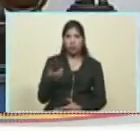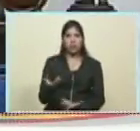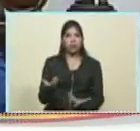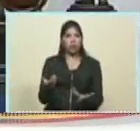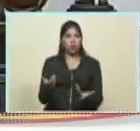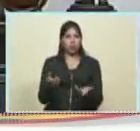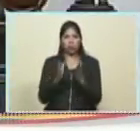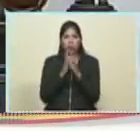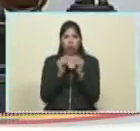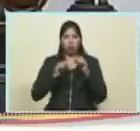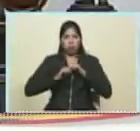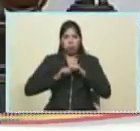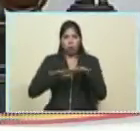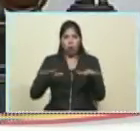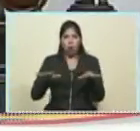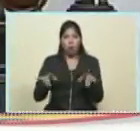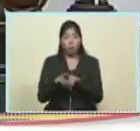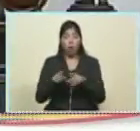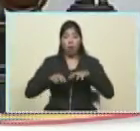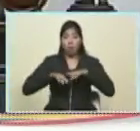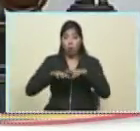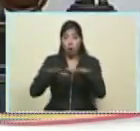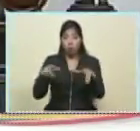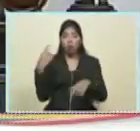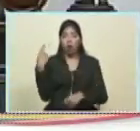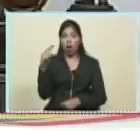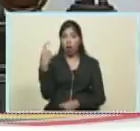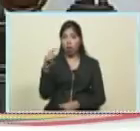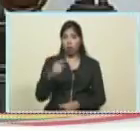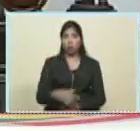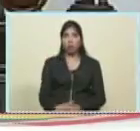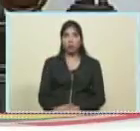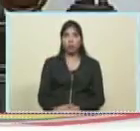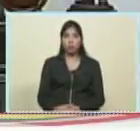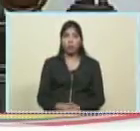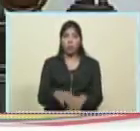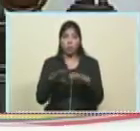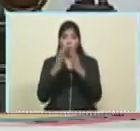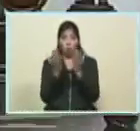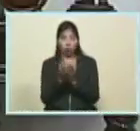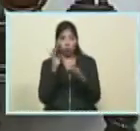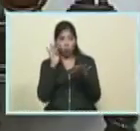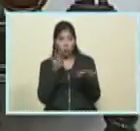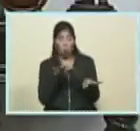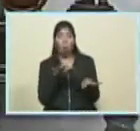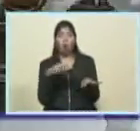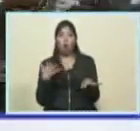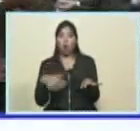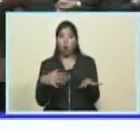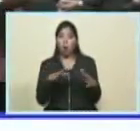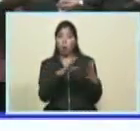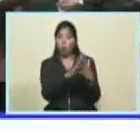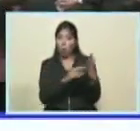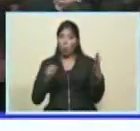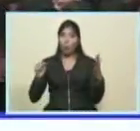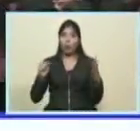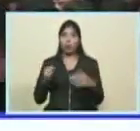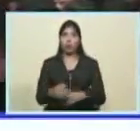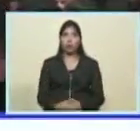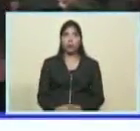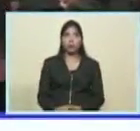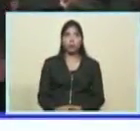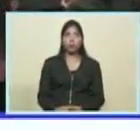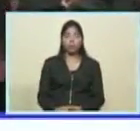de influencia en el mundo entero, dando ejemplo de lo que es una poderosa democracia, la República